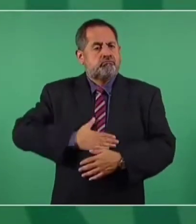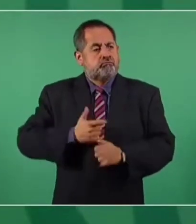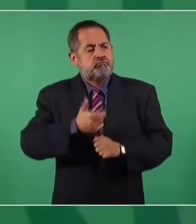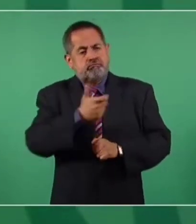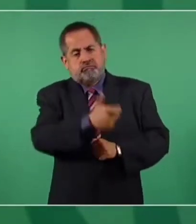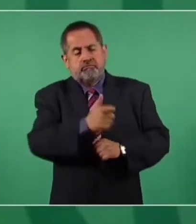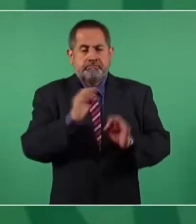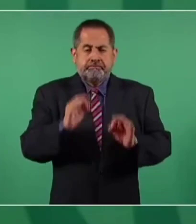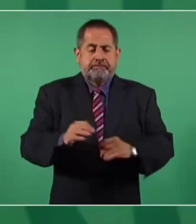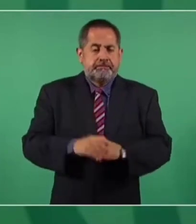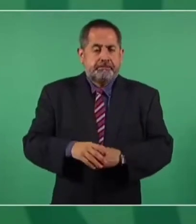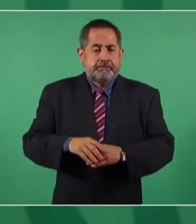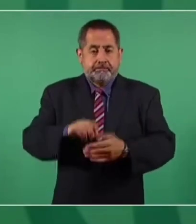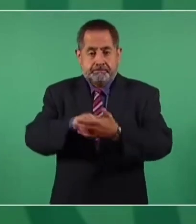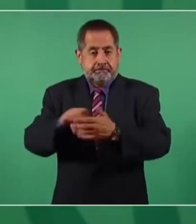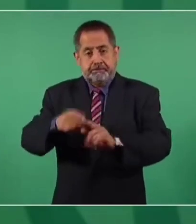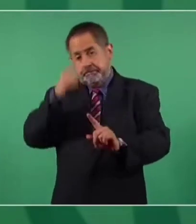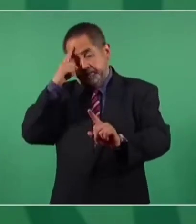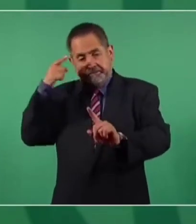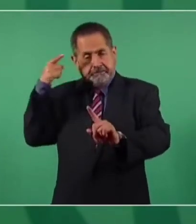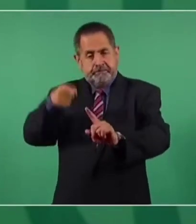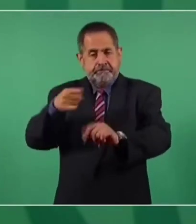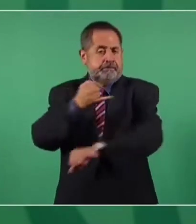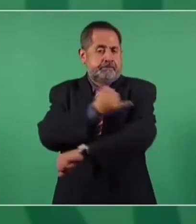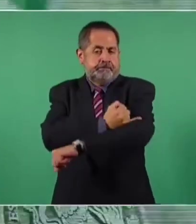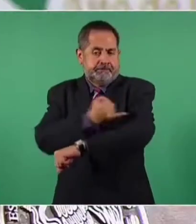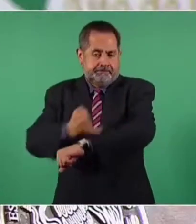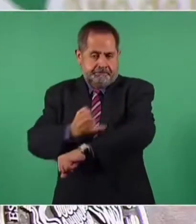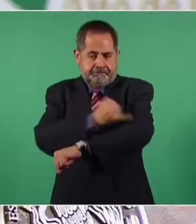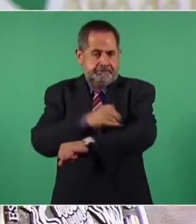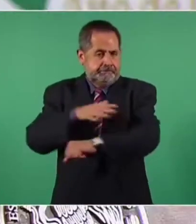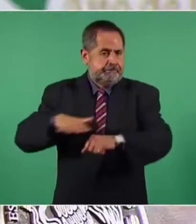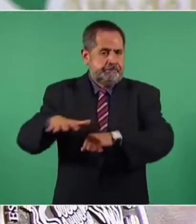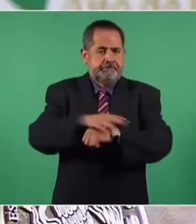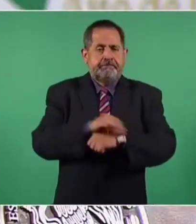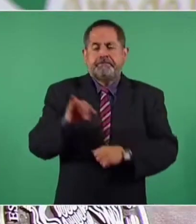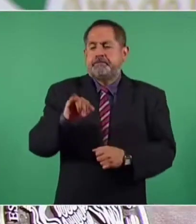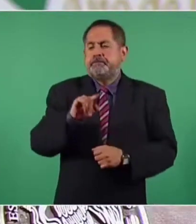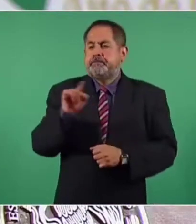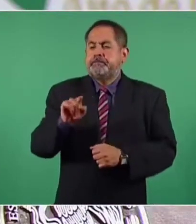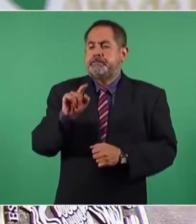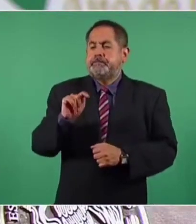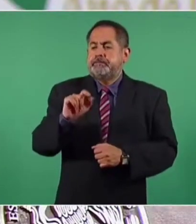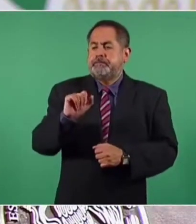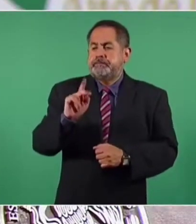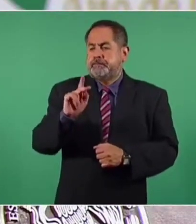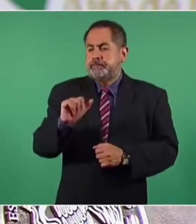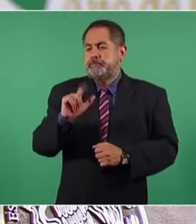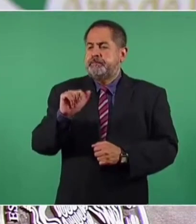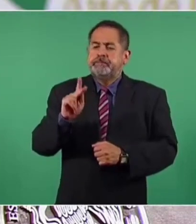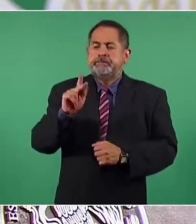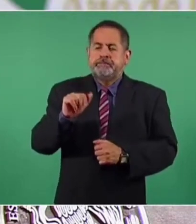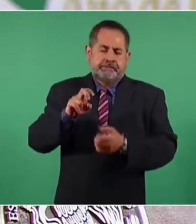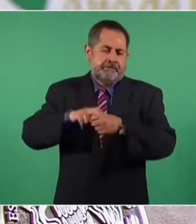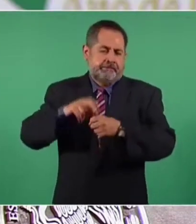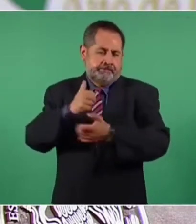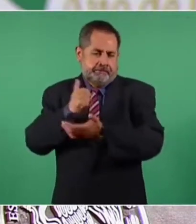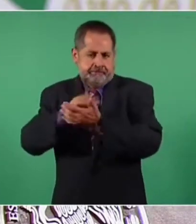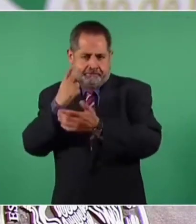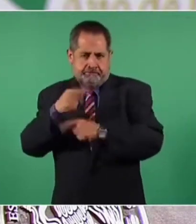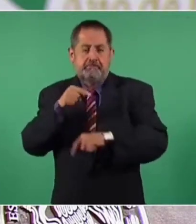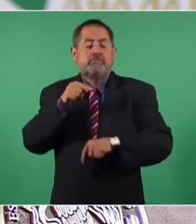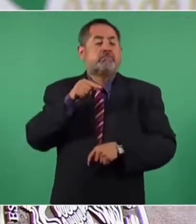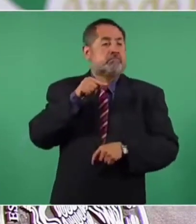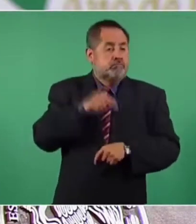Iztapalapa es el objetivo inicial de la primera etapa que tendrá por alcance las